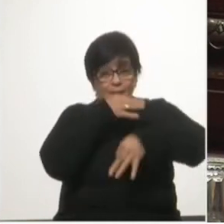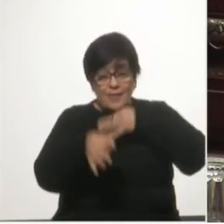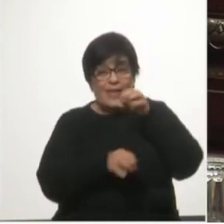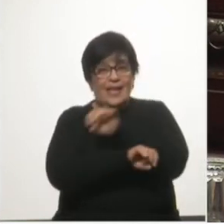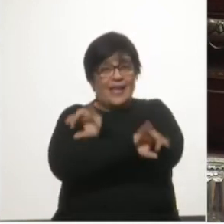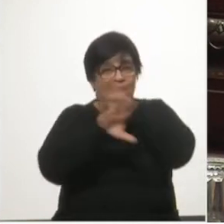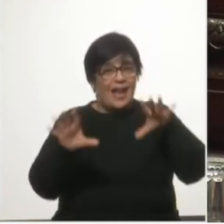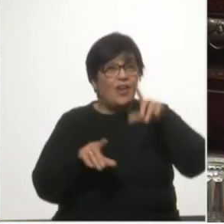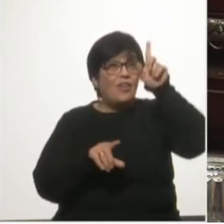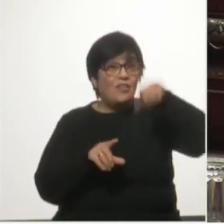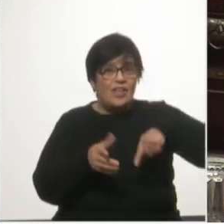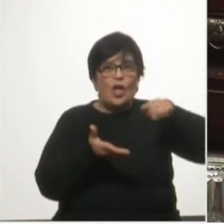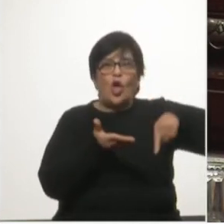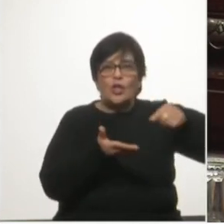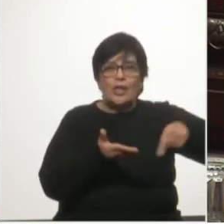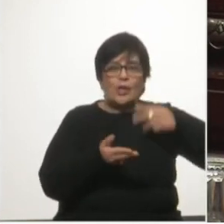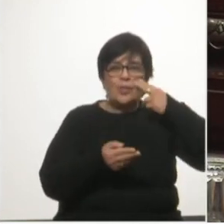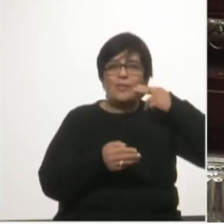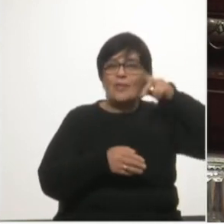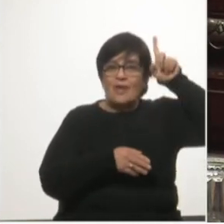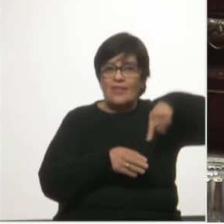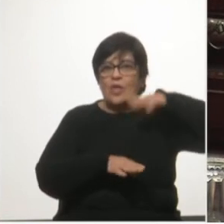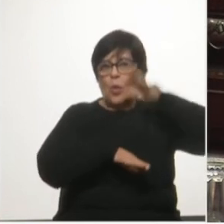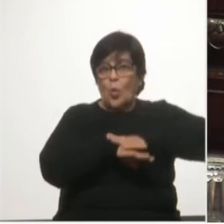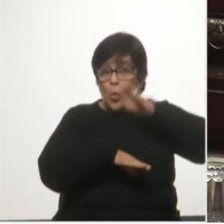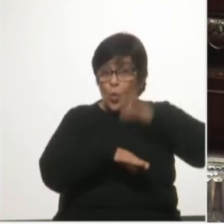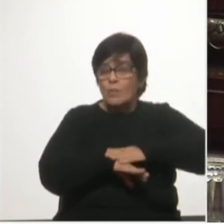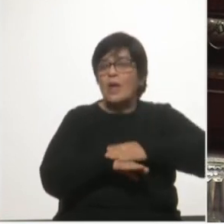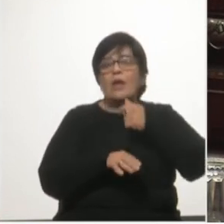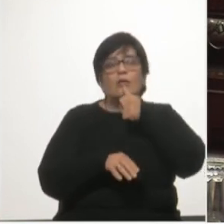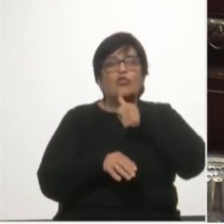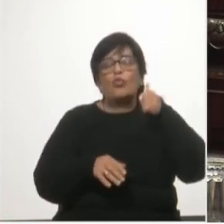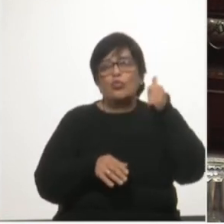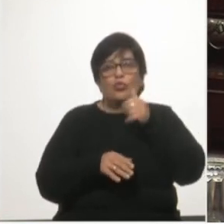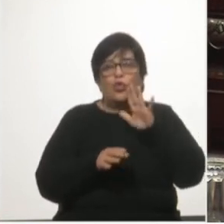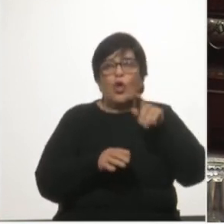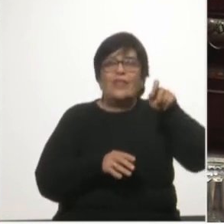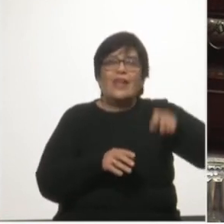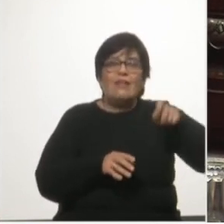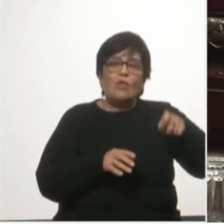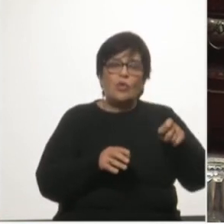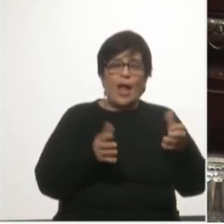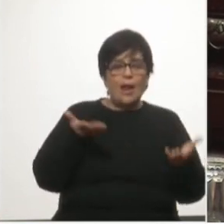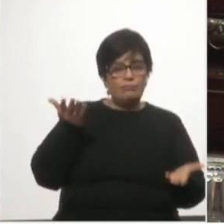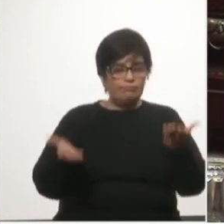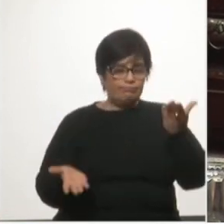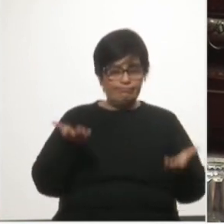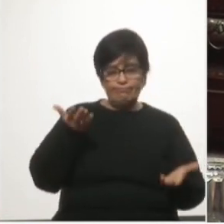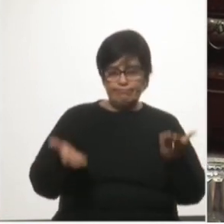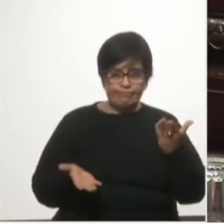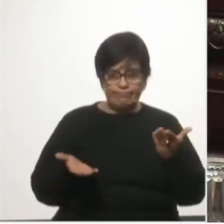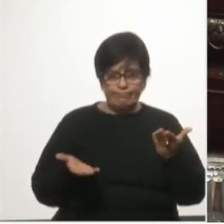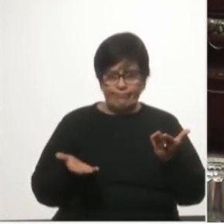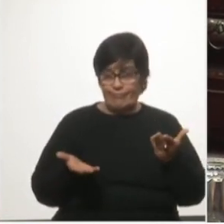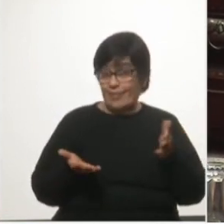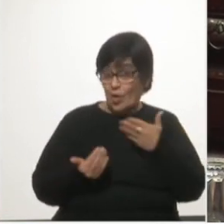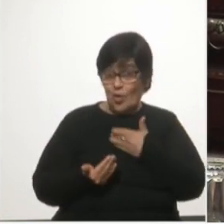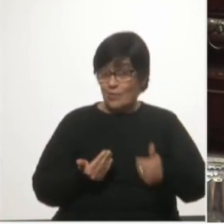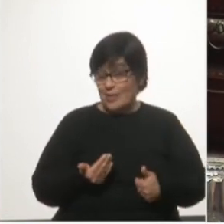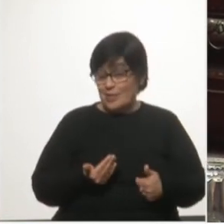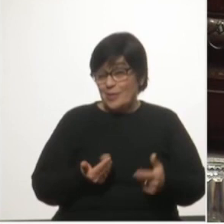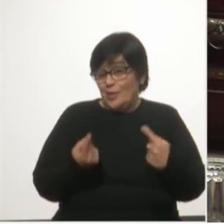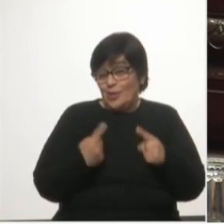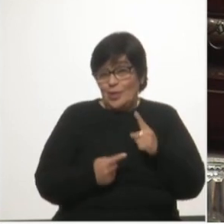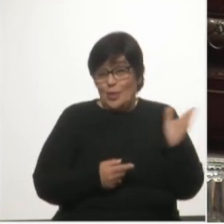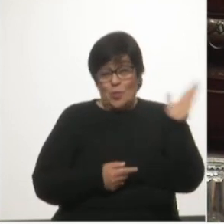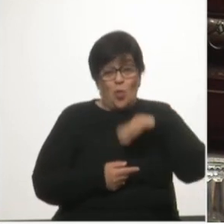relativos al contrato de gestión serán resueltos por tribunales arbitrales, renunciando el Estado entonces a